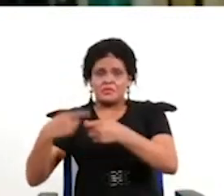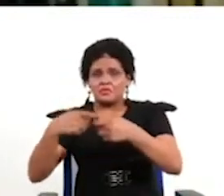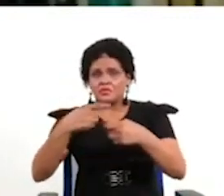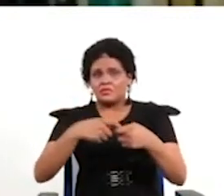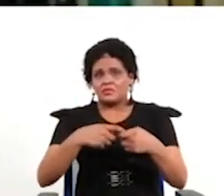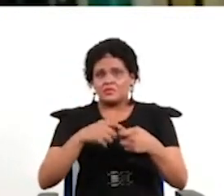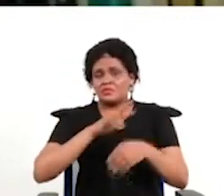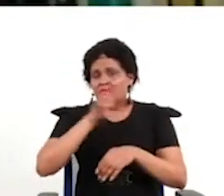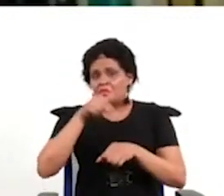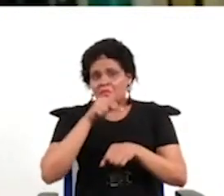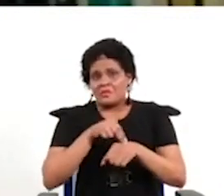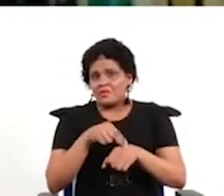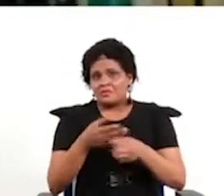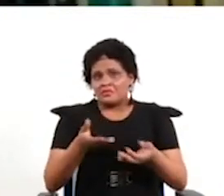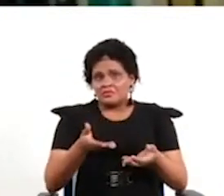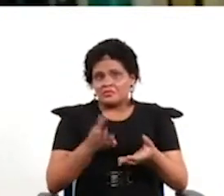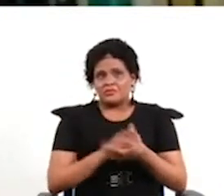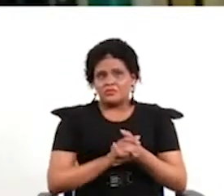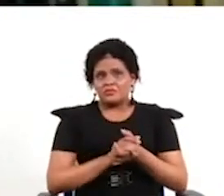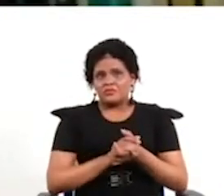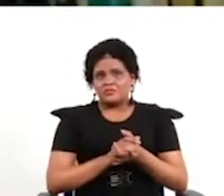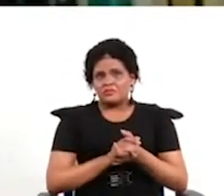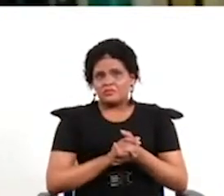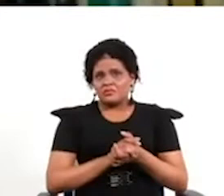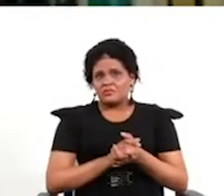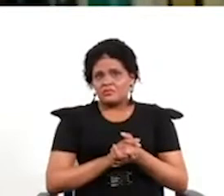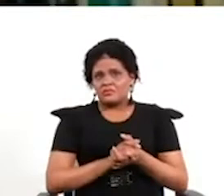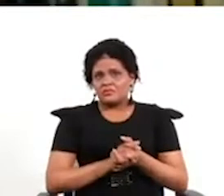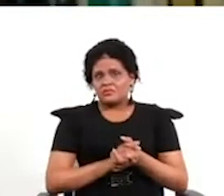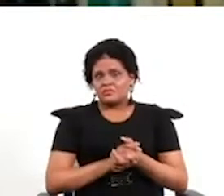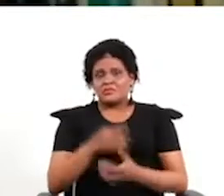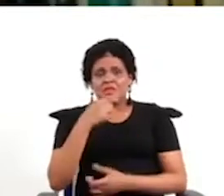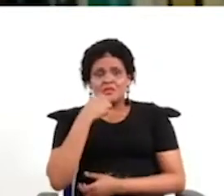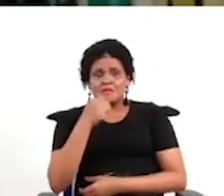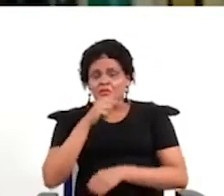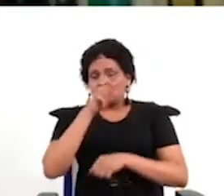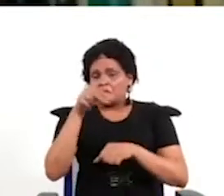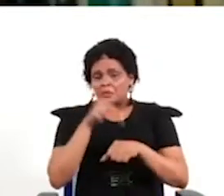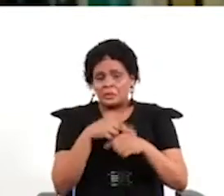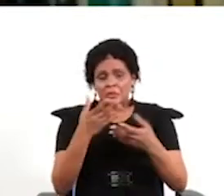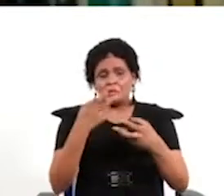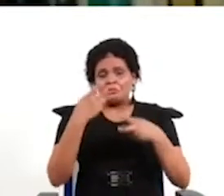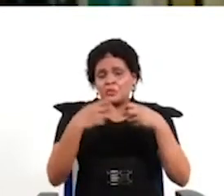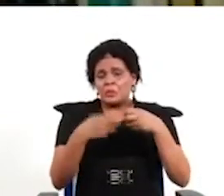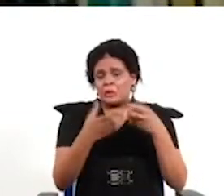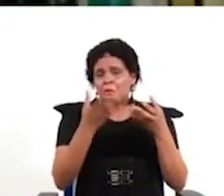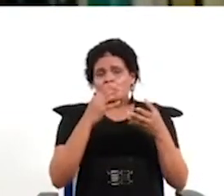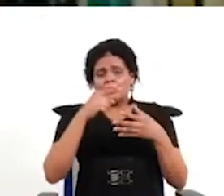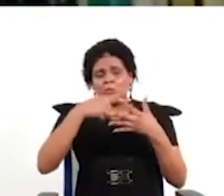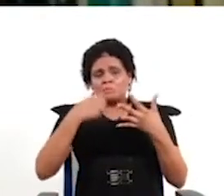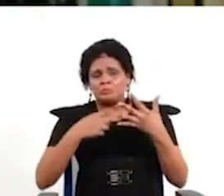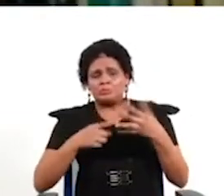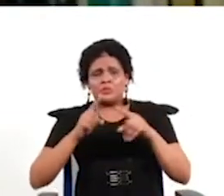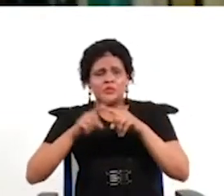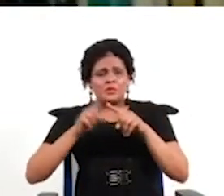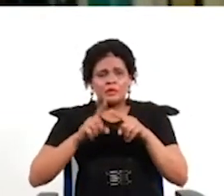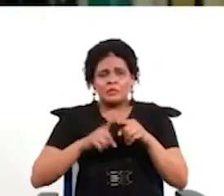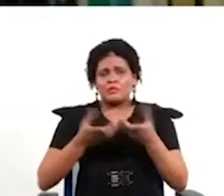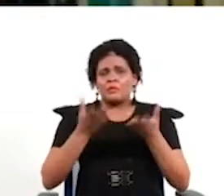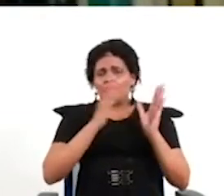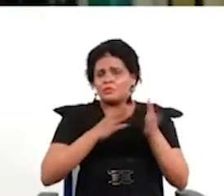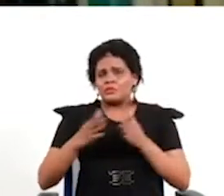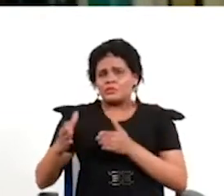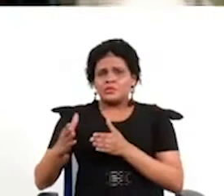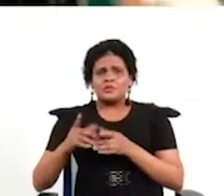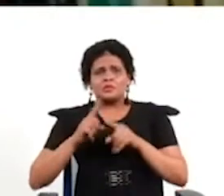finalmente decir que tales y tales medidas o articulados o constituciones son resultado de la participación ciudadana